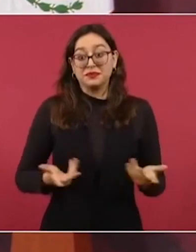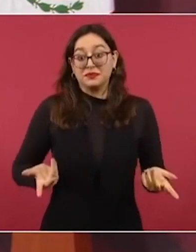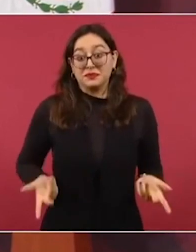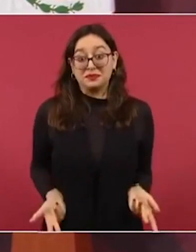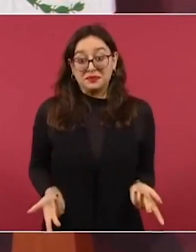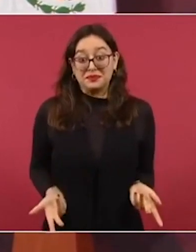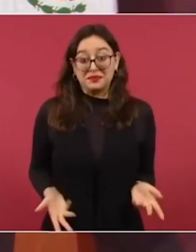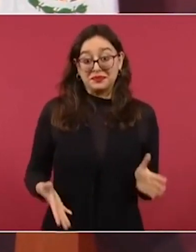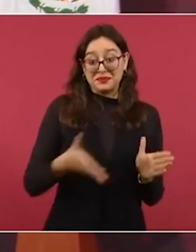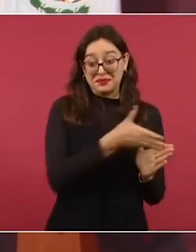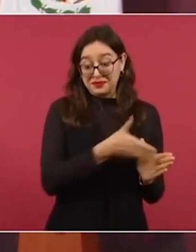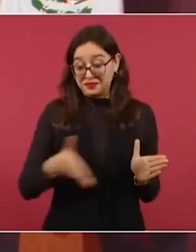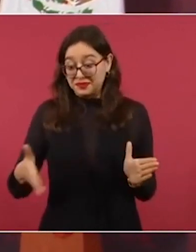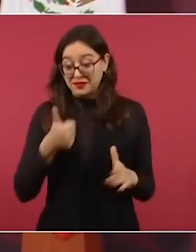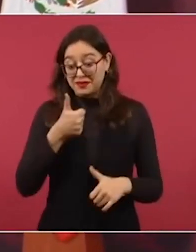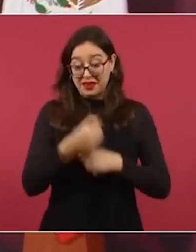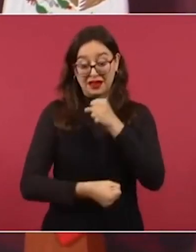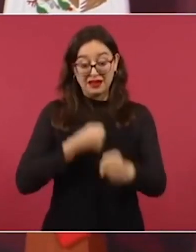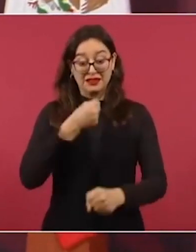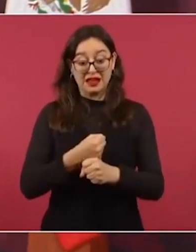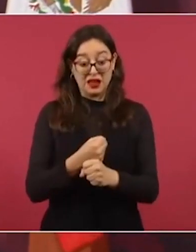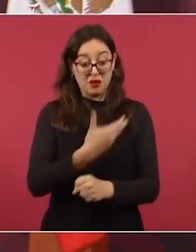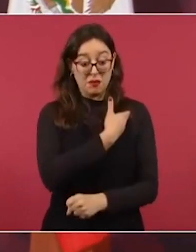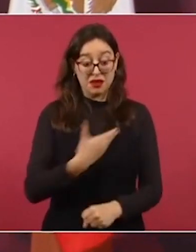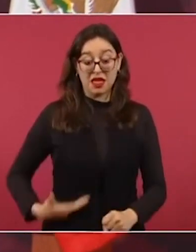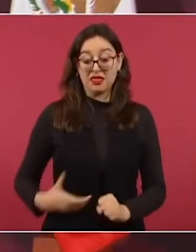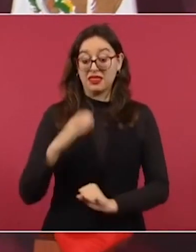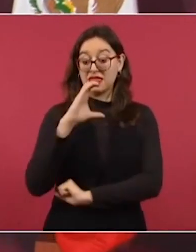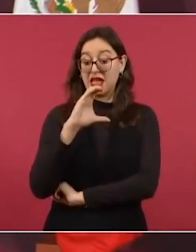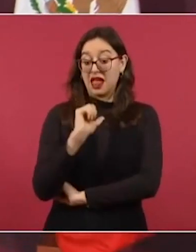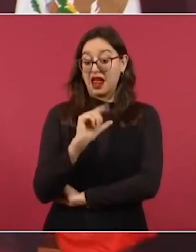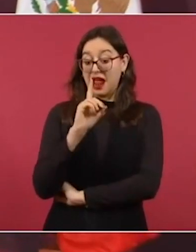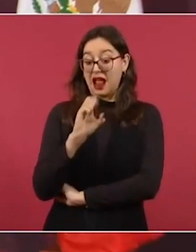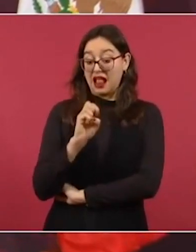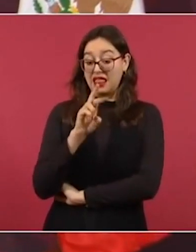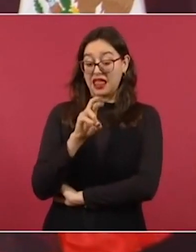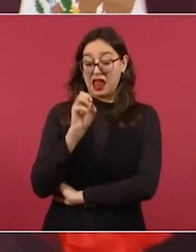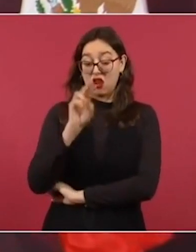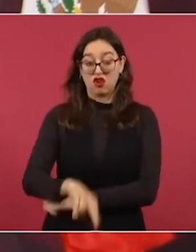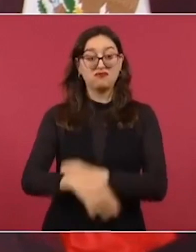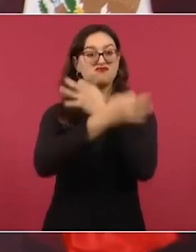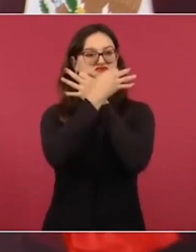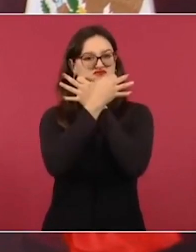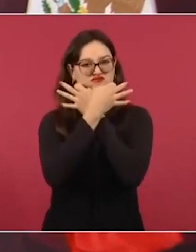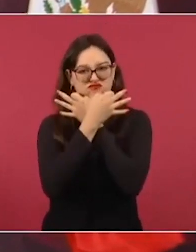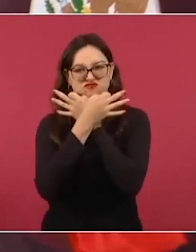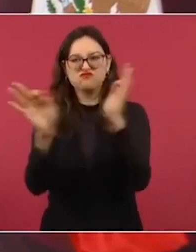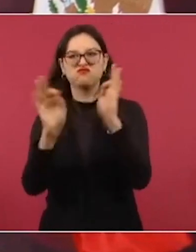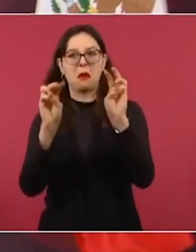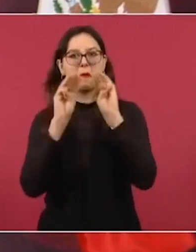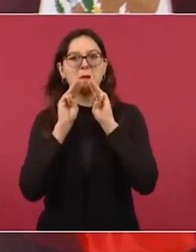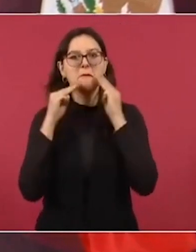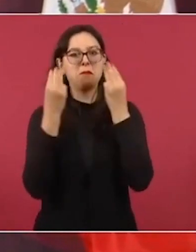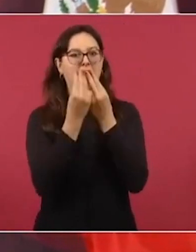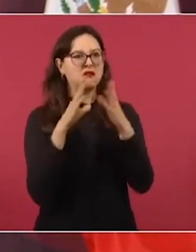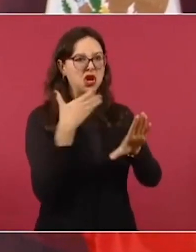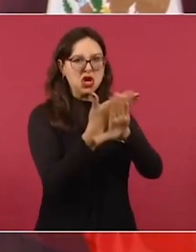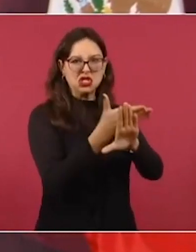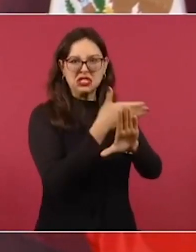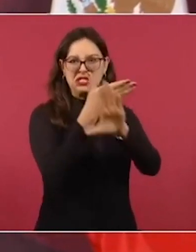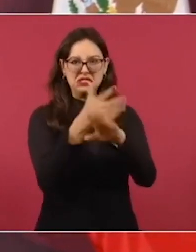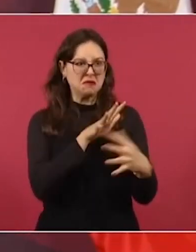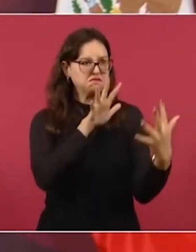en que se declaró la guerra a las bandas de narcotraficantes